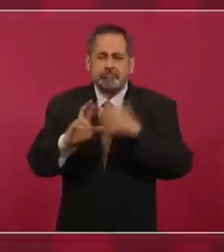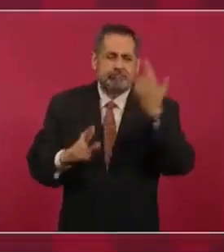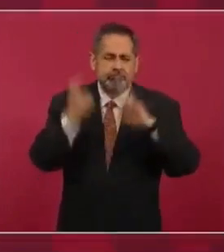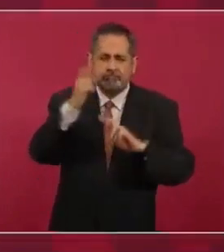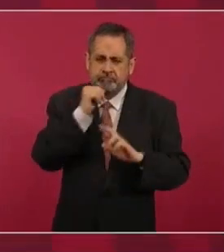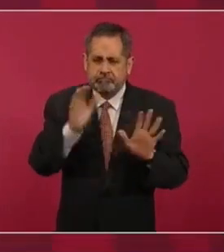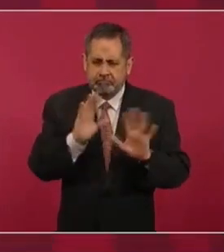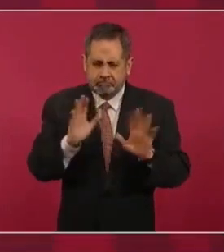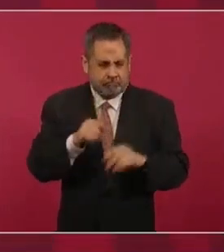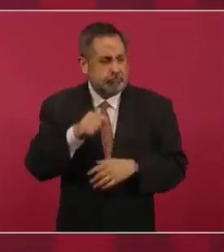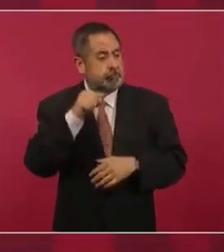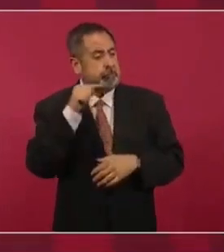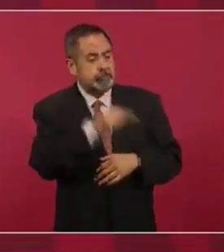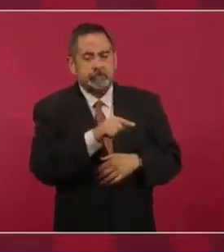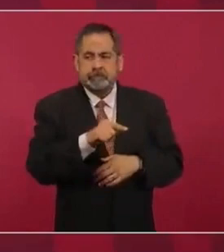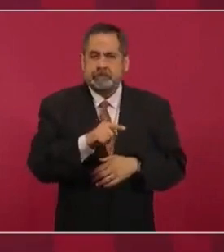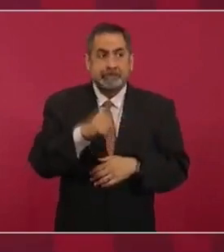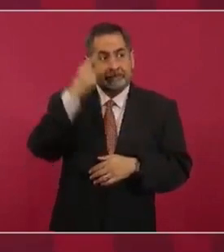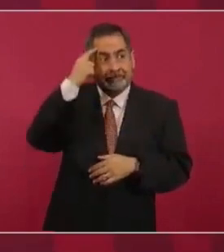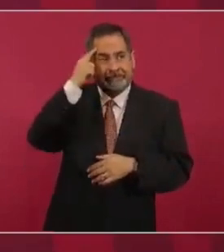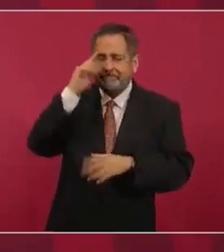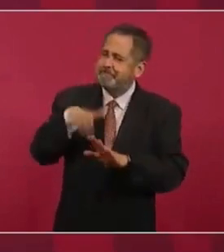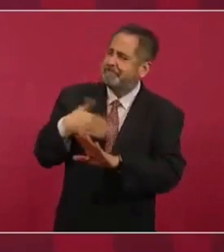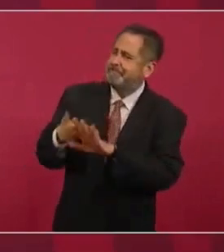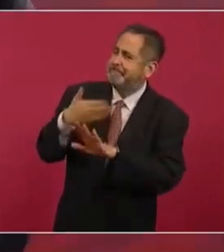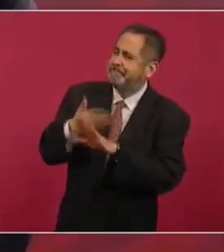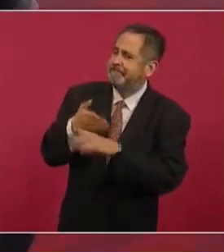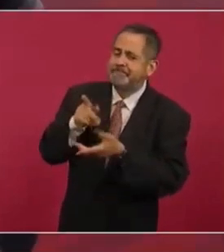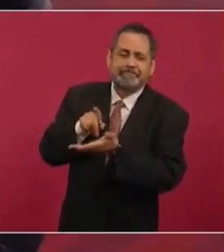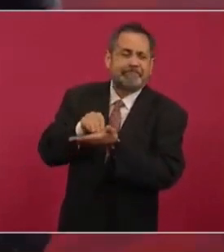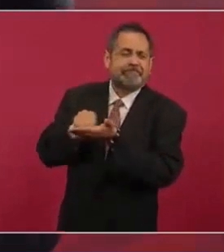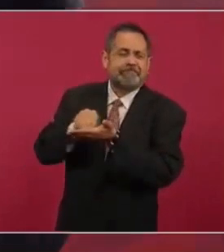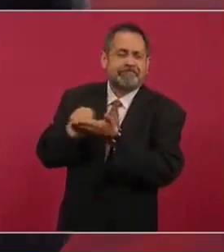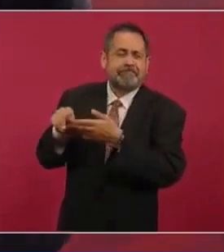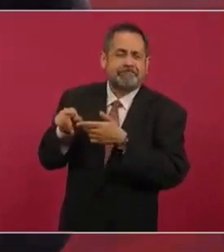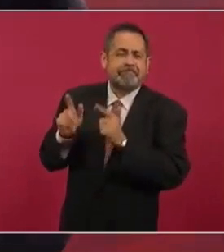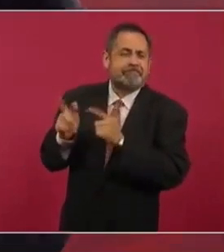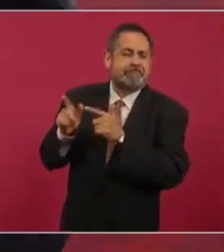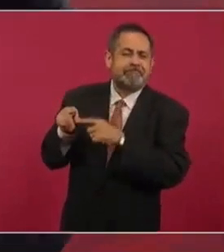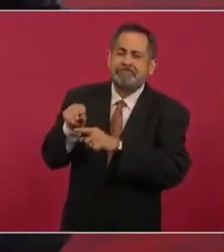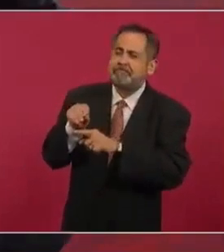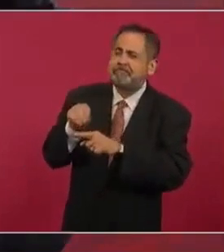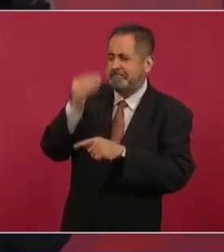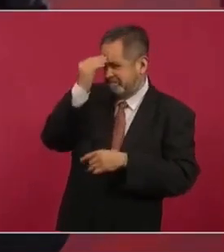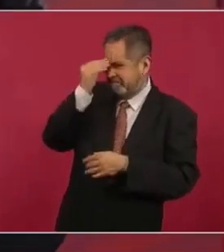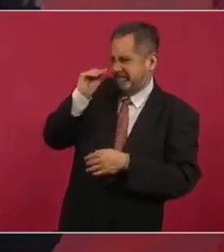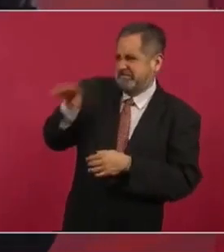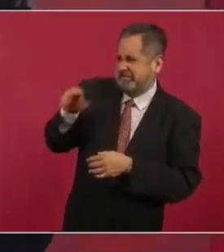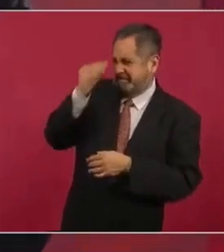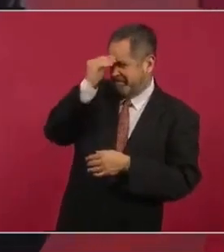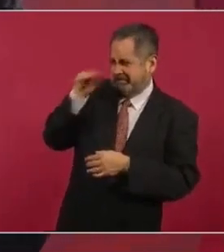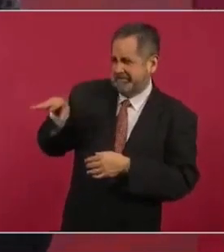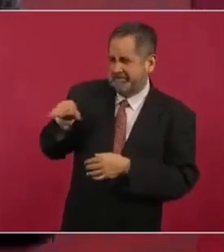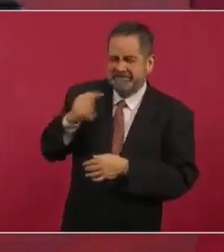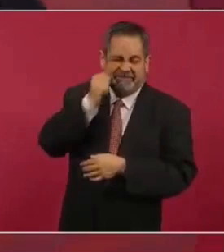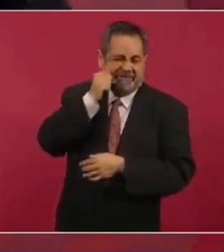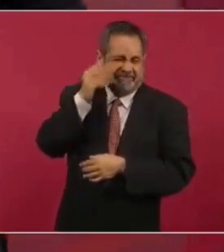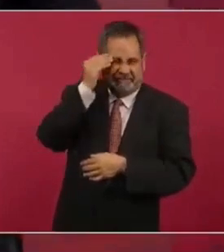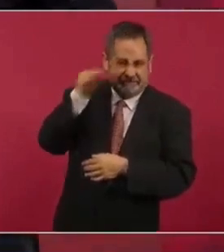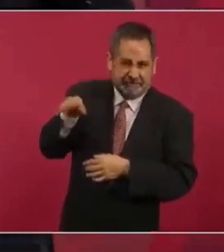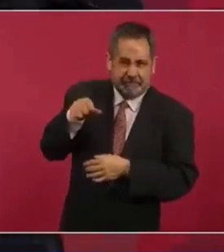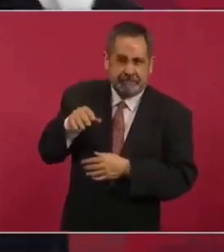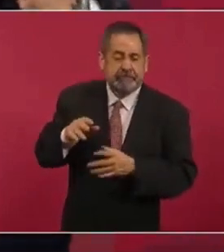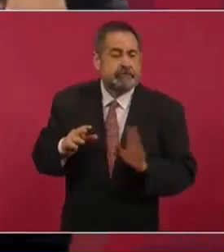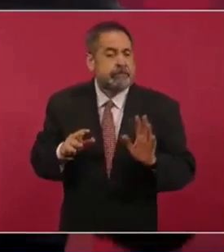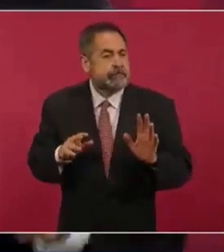el desprestigiar, calumnia, que algo queda. Y vas